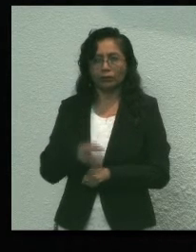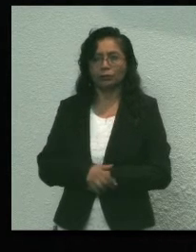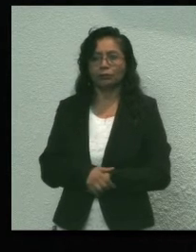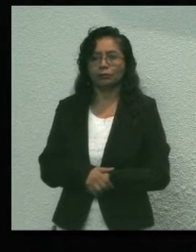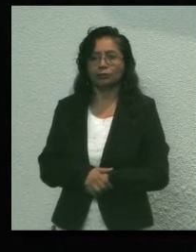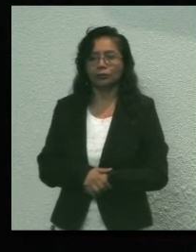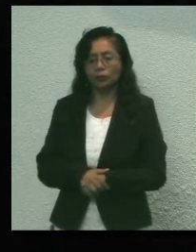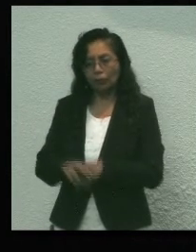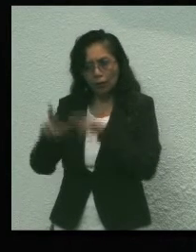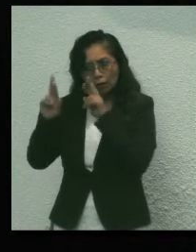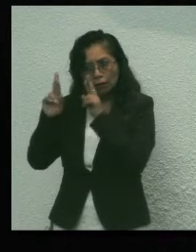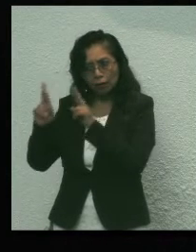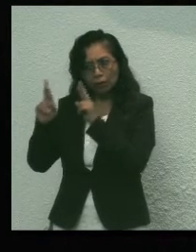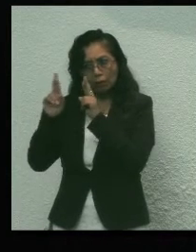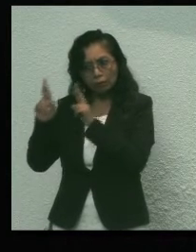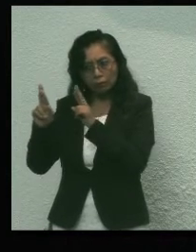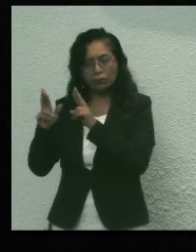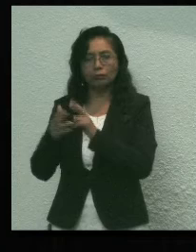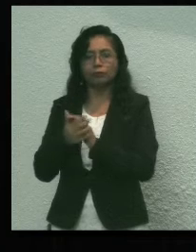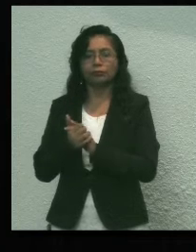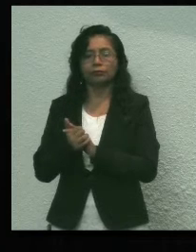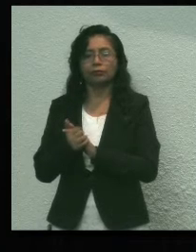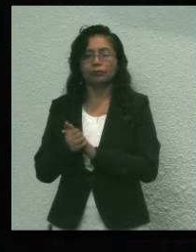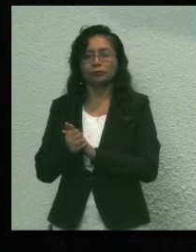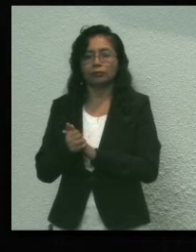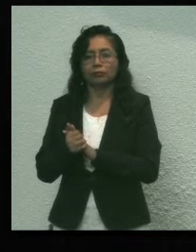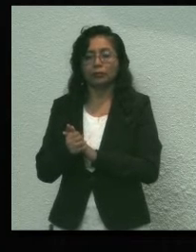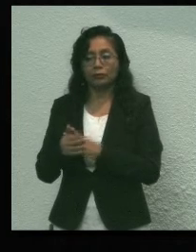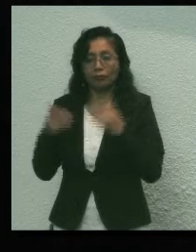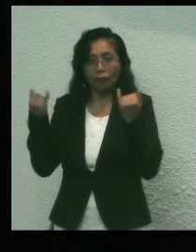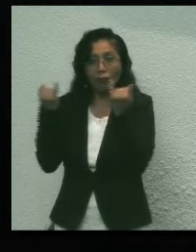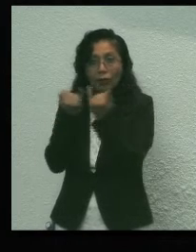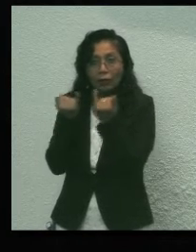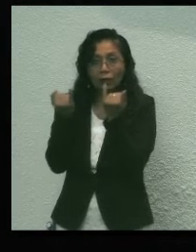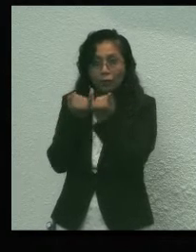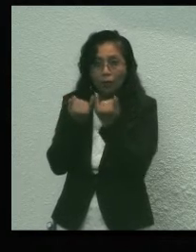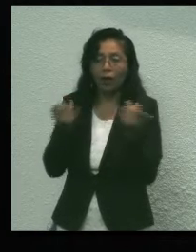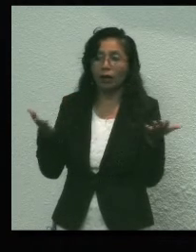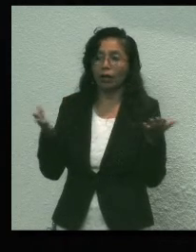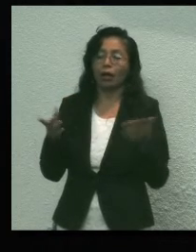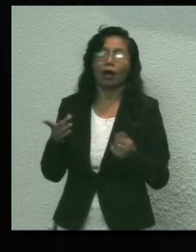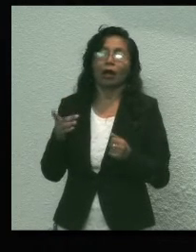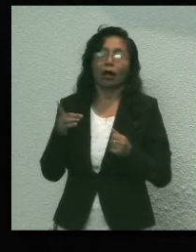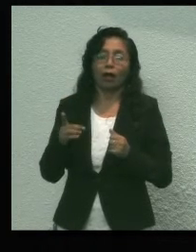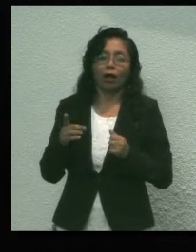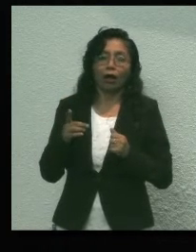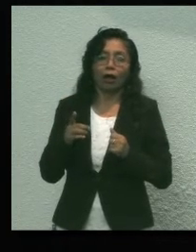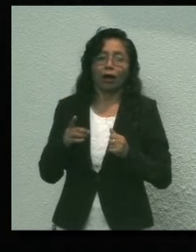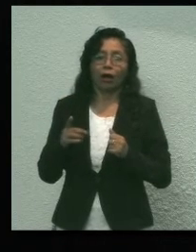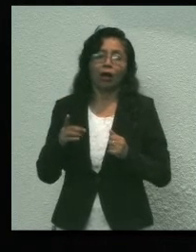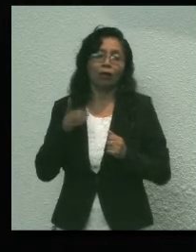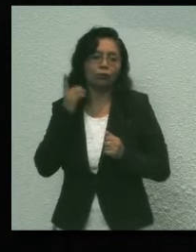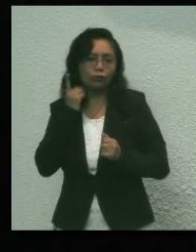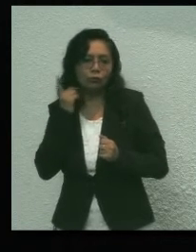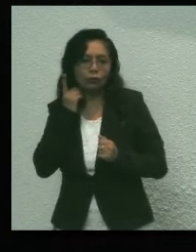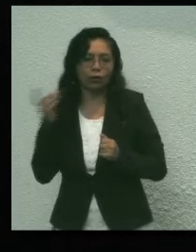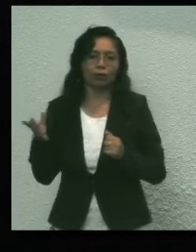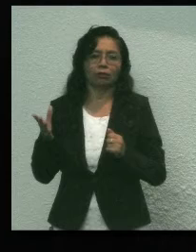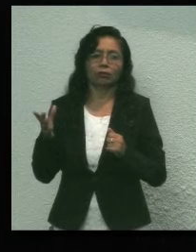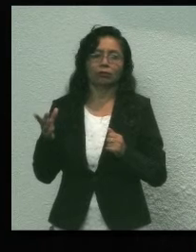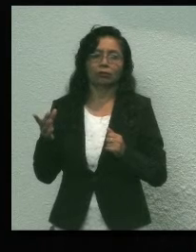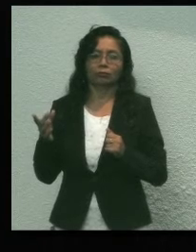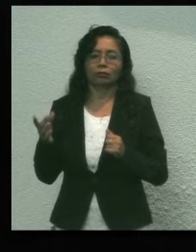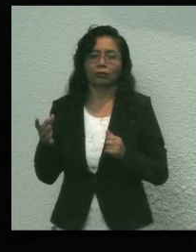parte de reconocerle ciudadano gobernador, reconocemos también a las alcaldes y a los alcaldes. Igual nos sumamos a